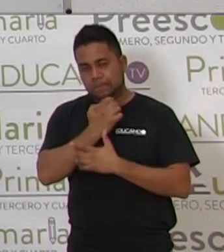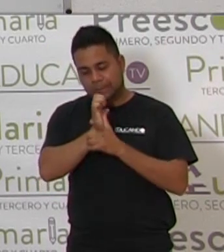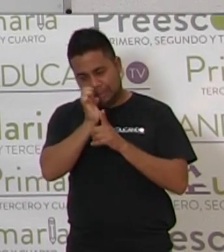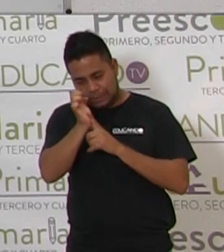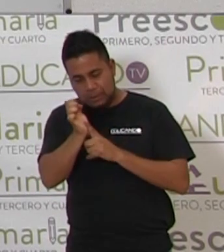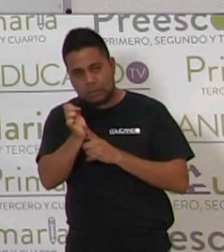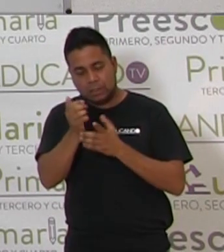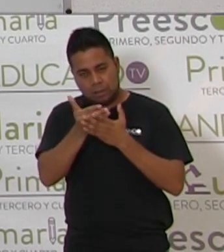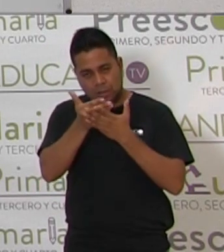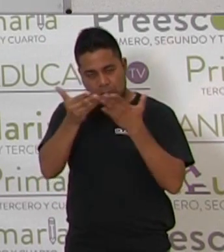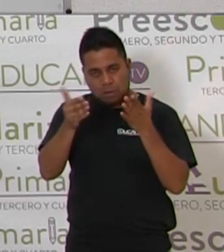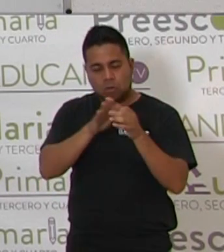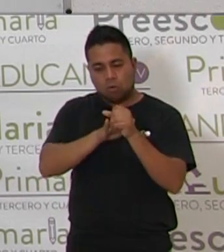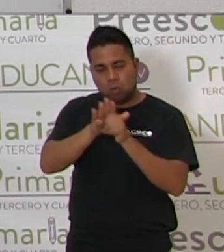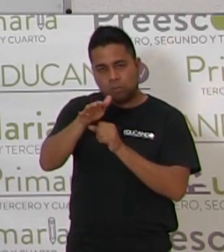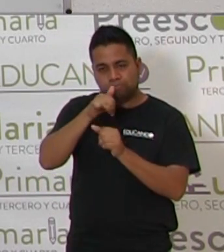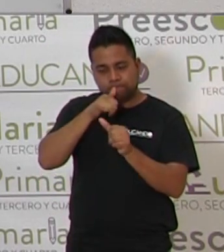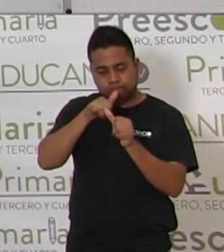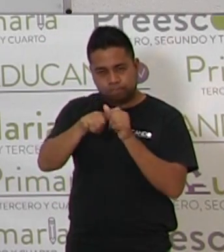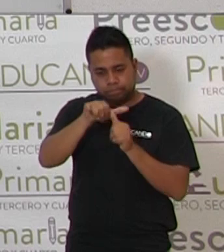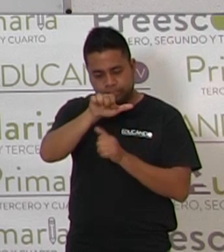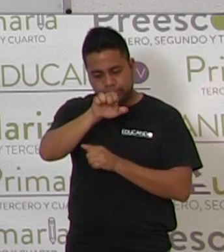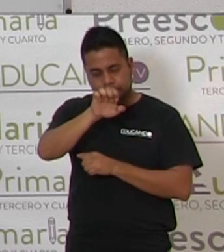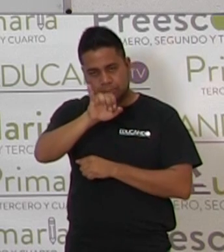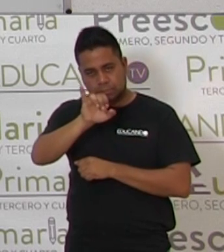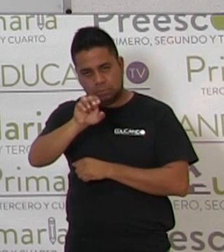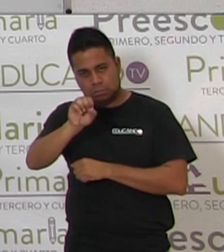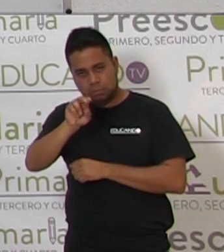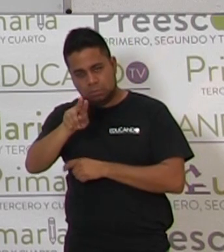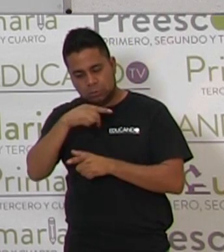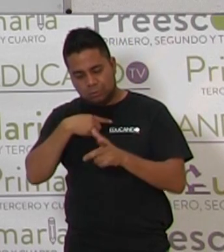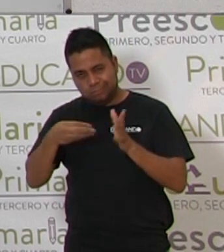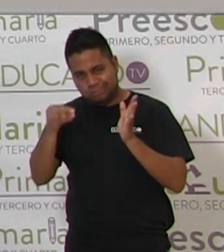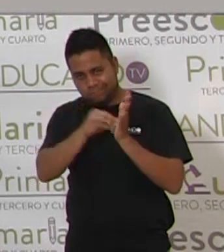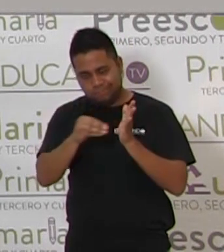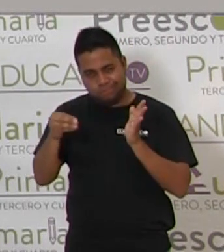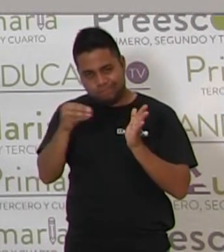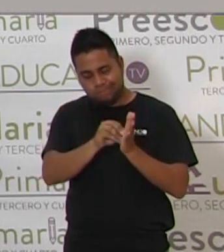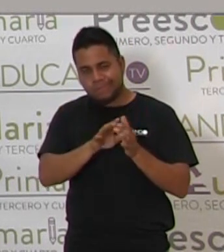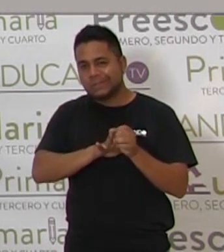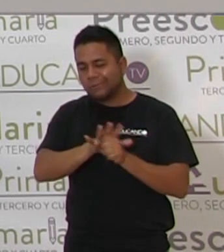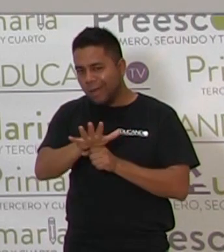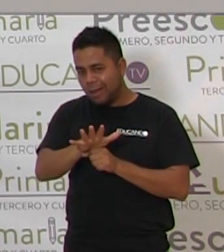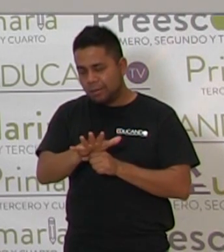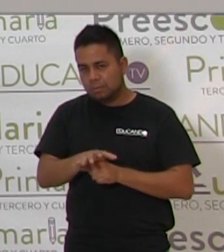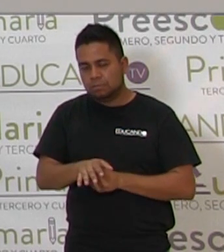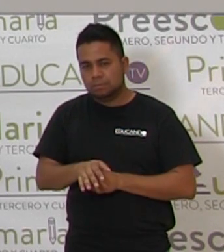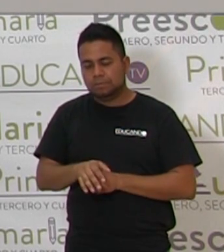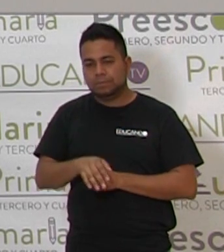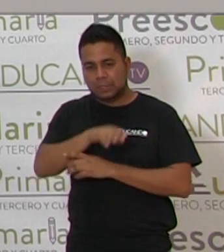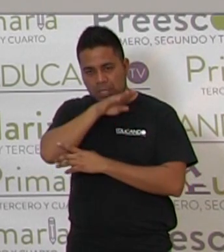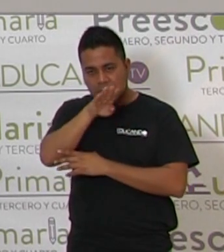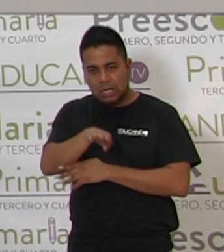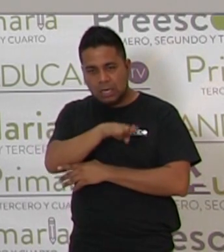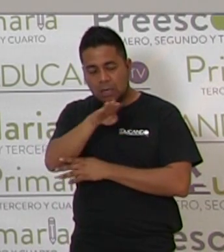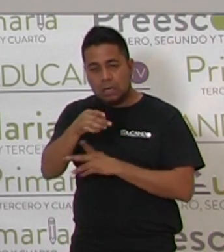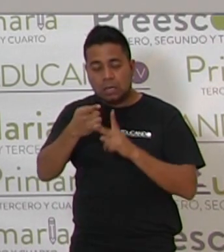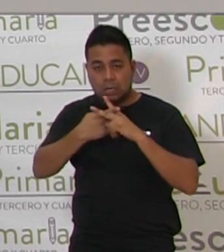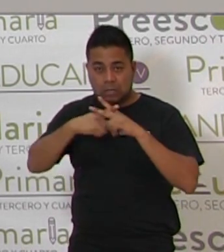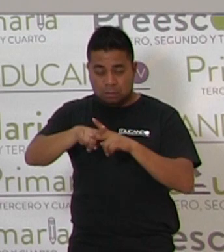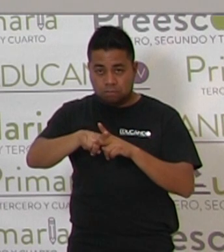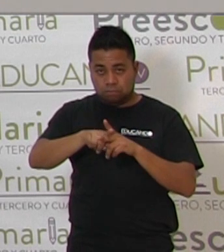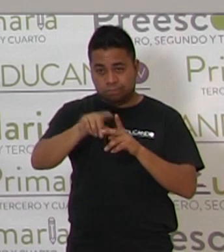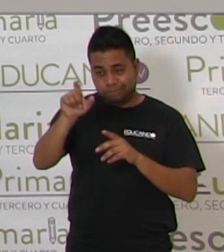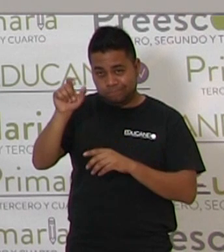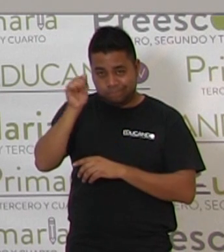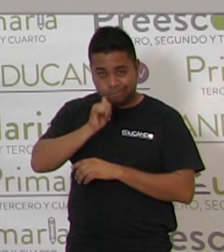¿cuáles son las vocales que necesito poner? Elefante. Si iniciamos una oración, tenemos